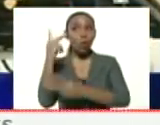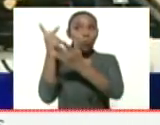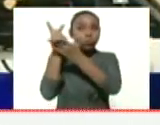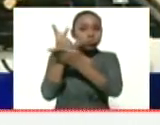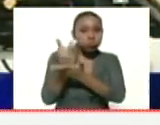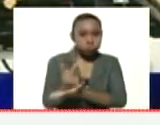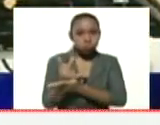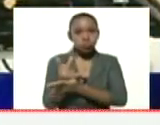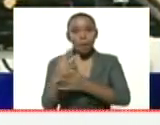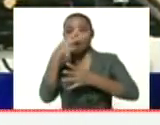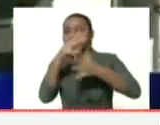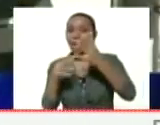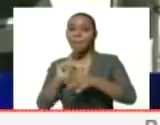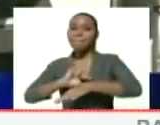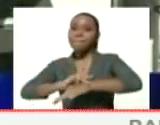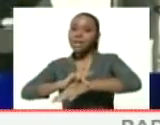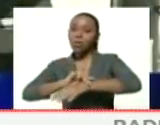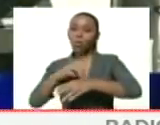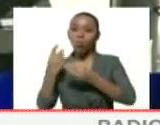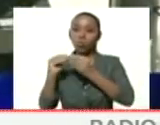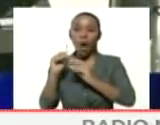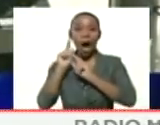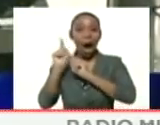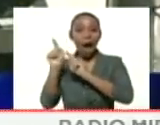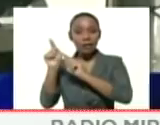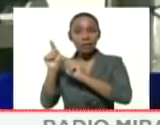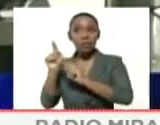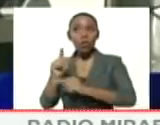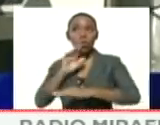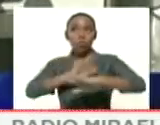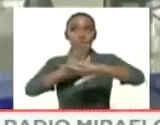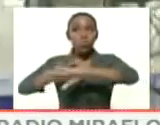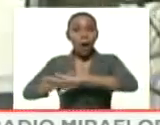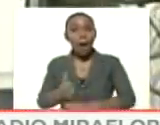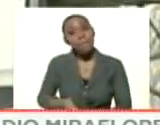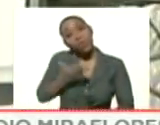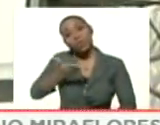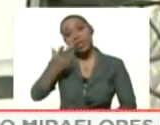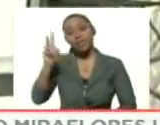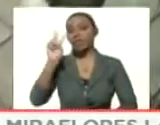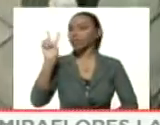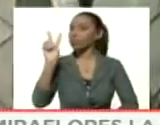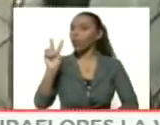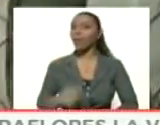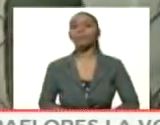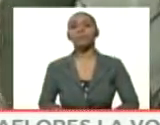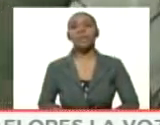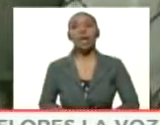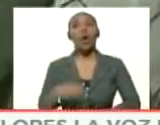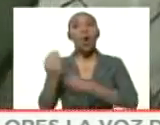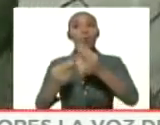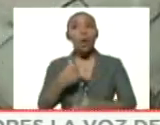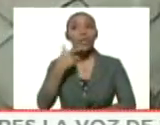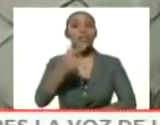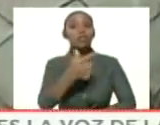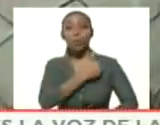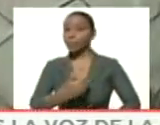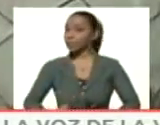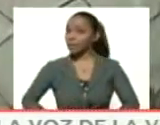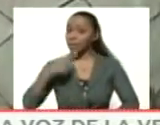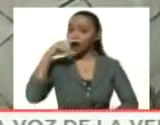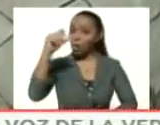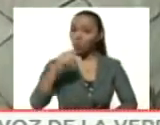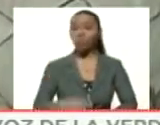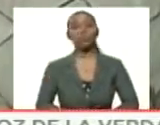material médico quirúrgico. Allí es un anuncio muy importante para Venezuela. Tal como ya lo había dicho el presidente Nicolás